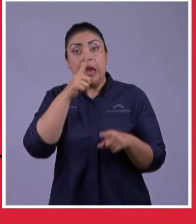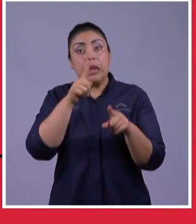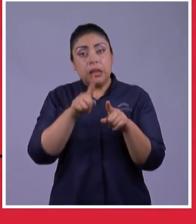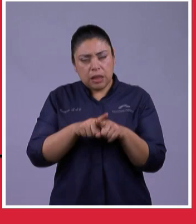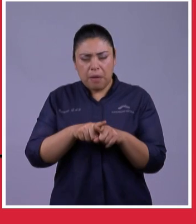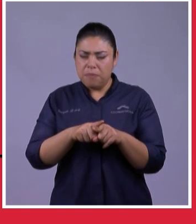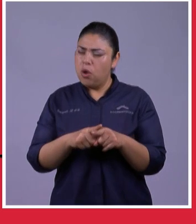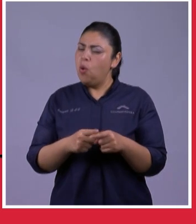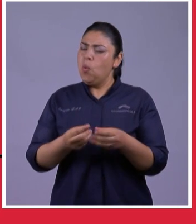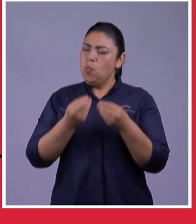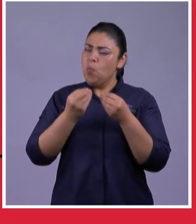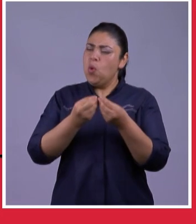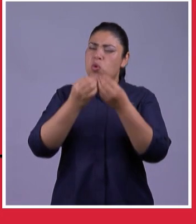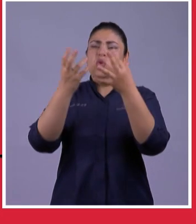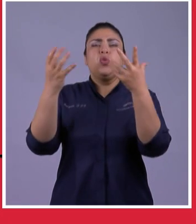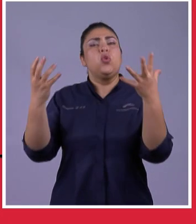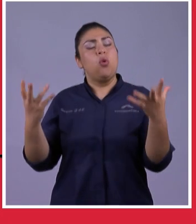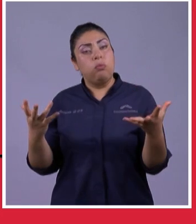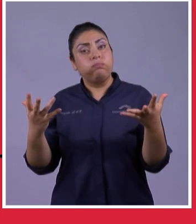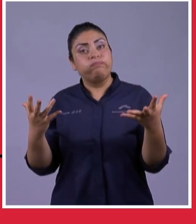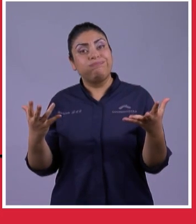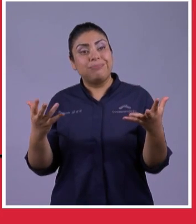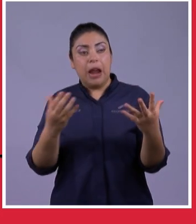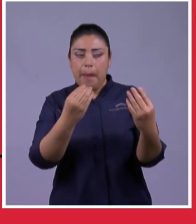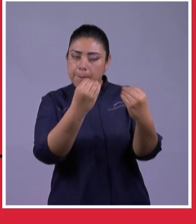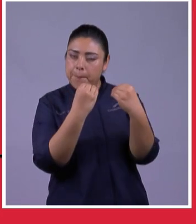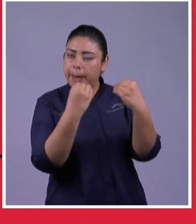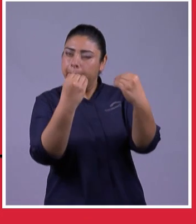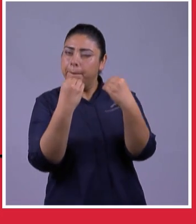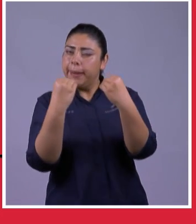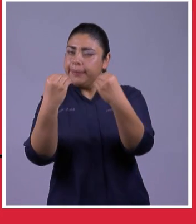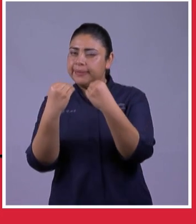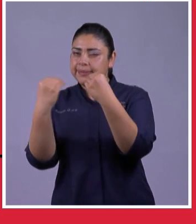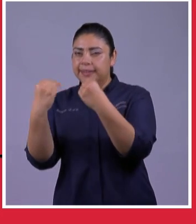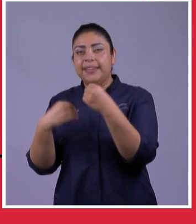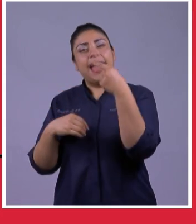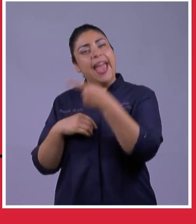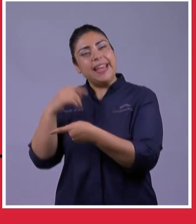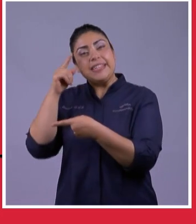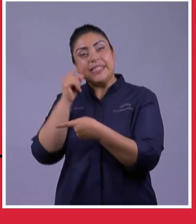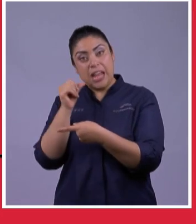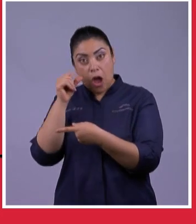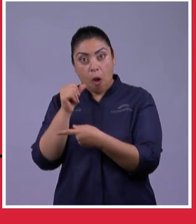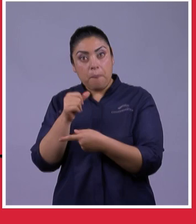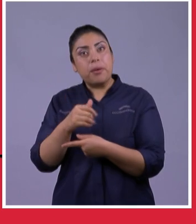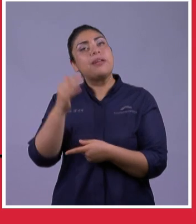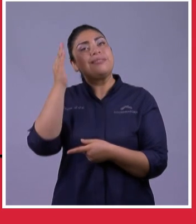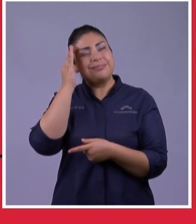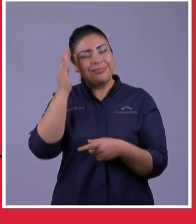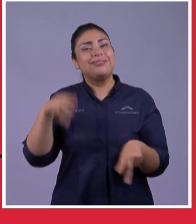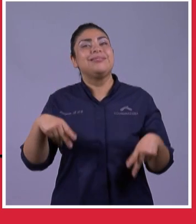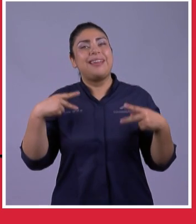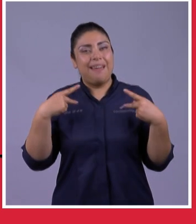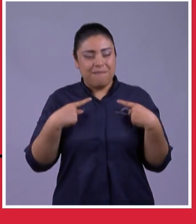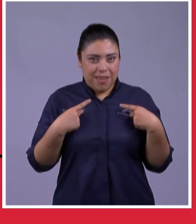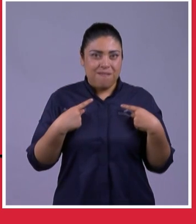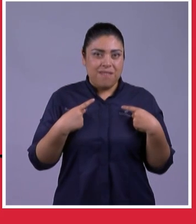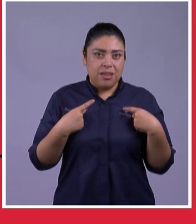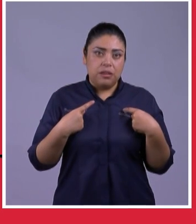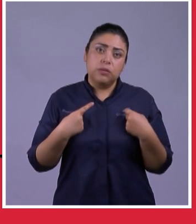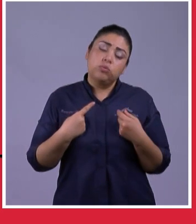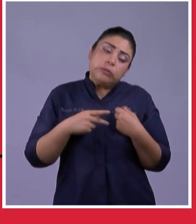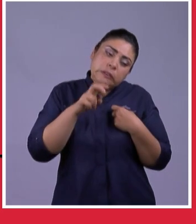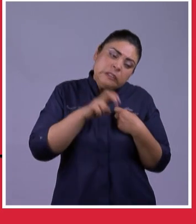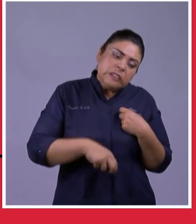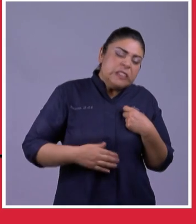enseñado es decir pablo era todo terreno así para estar saciado como para tener